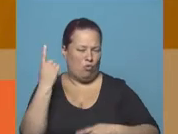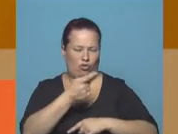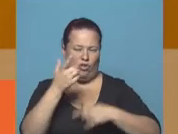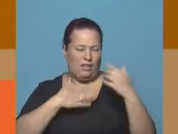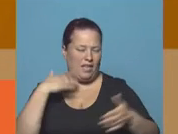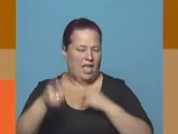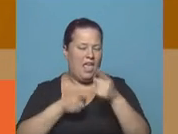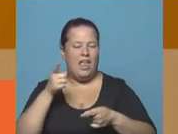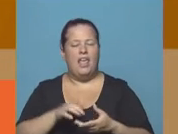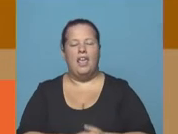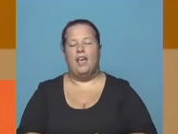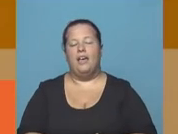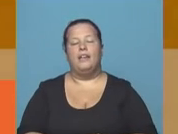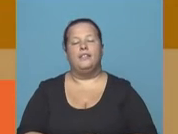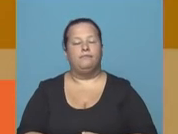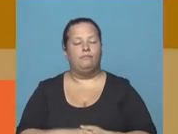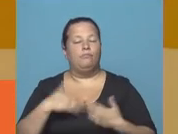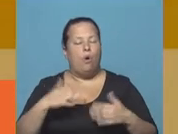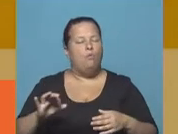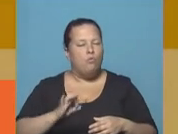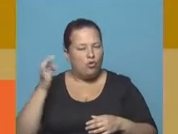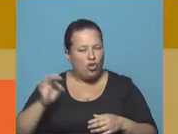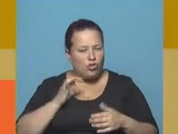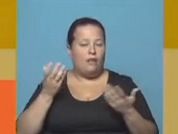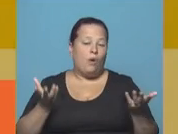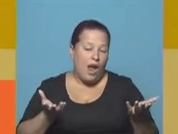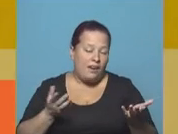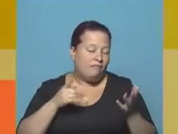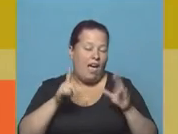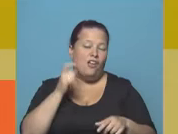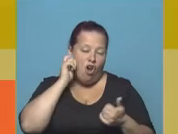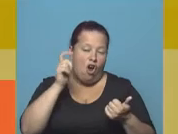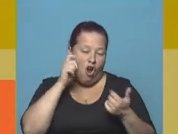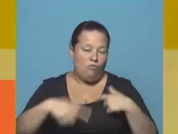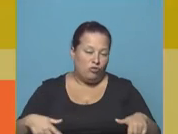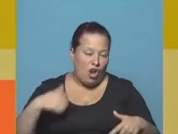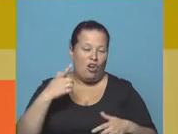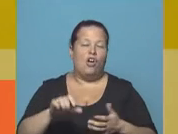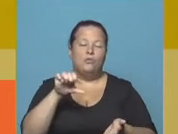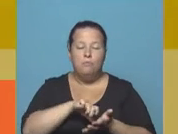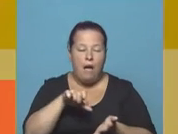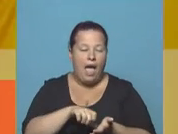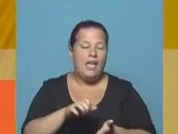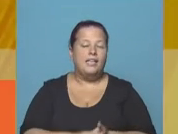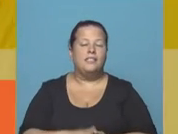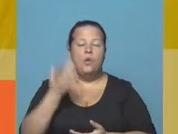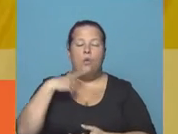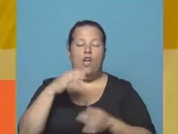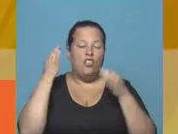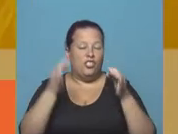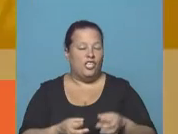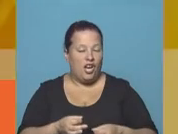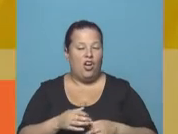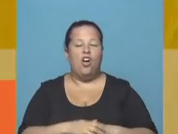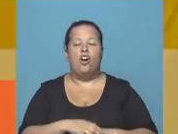por tantos años, por las cosas que logró, ¿no es cierto? Un país que cuando llegó tenía una